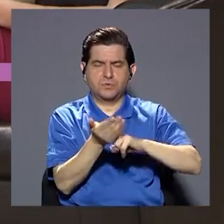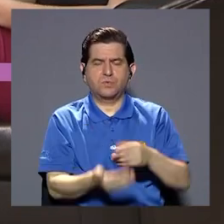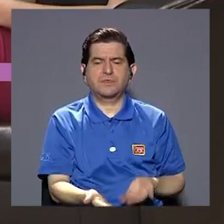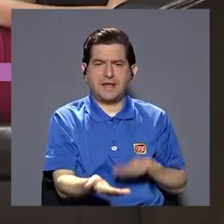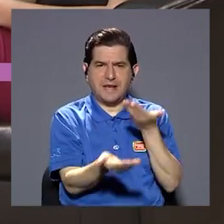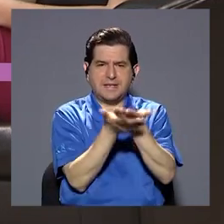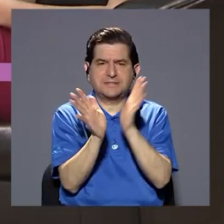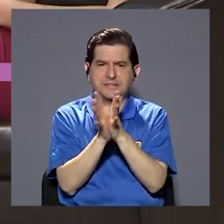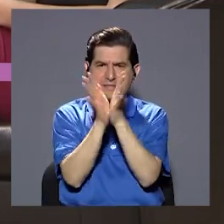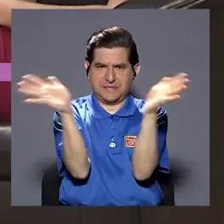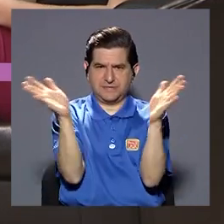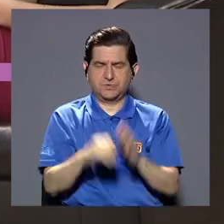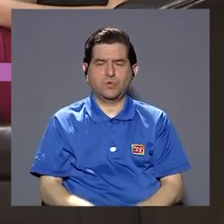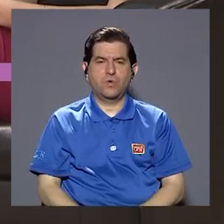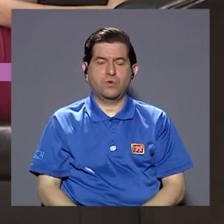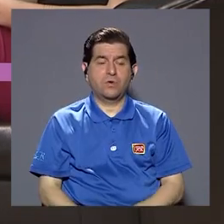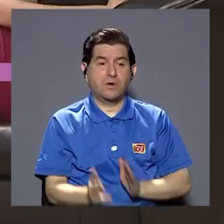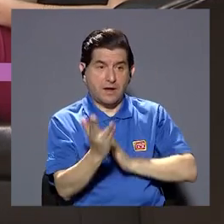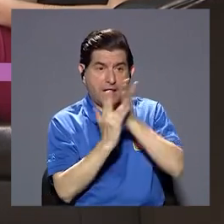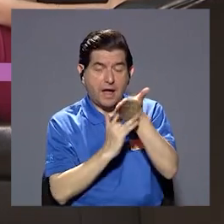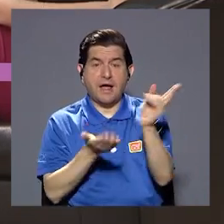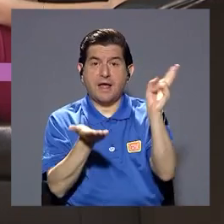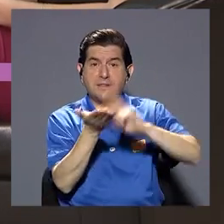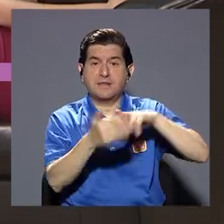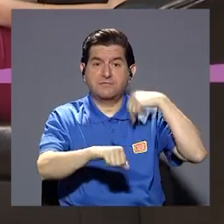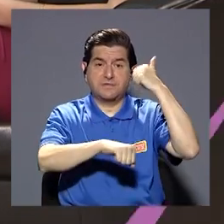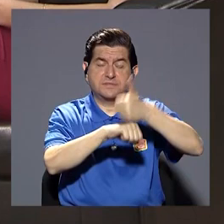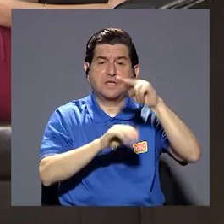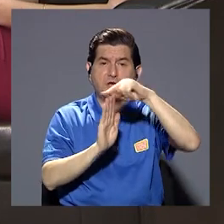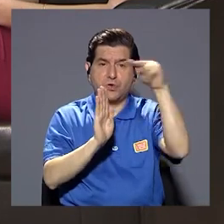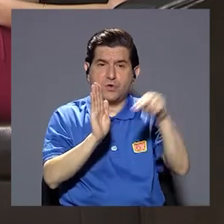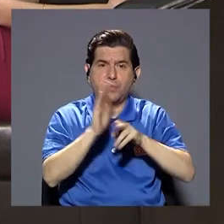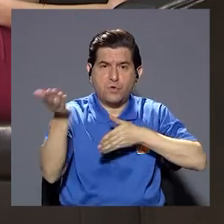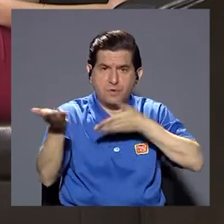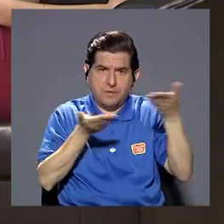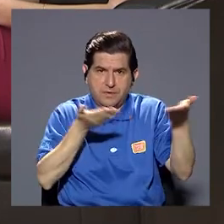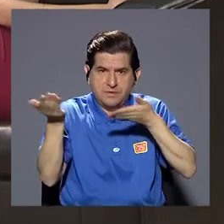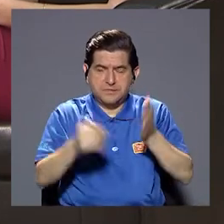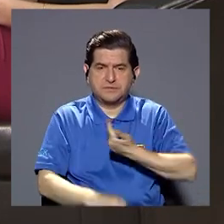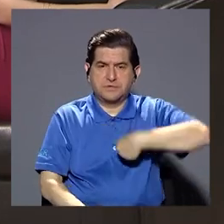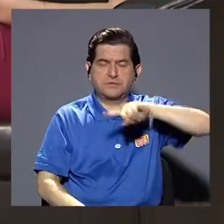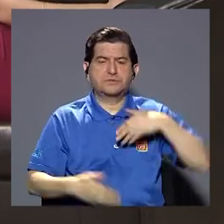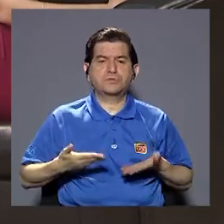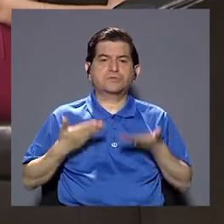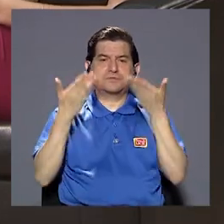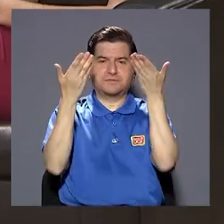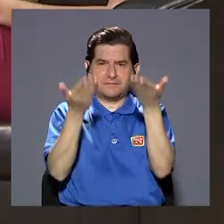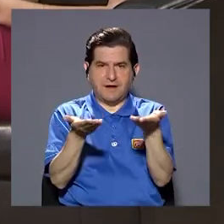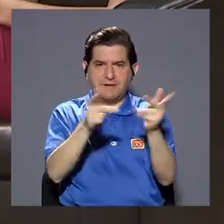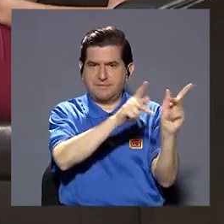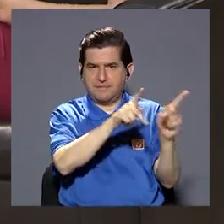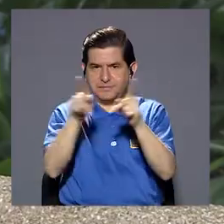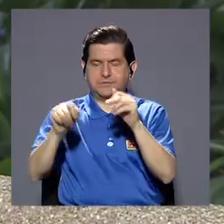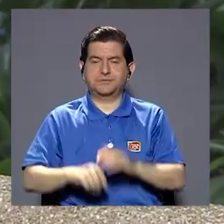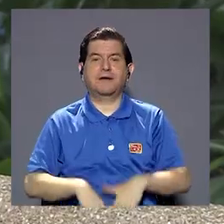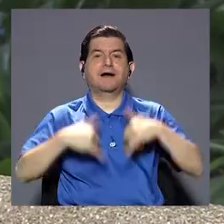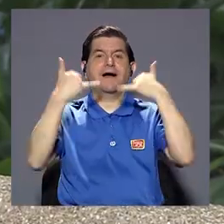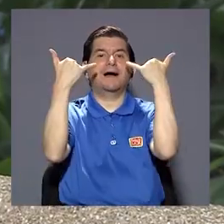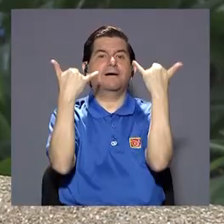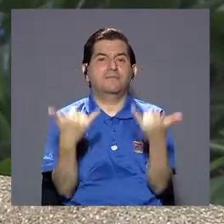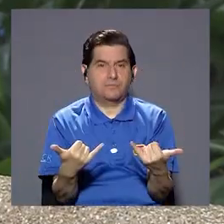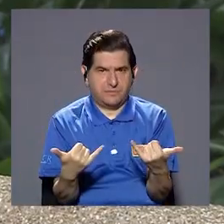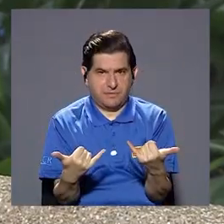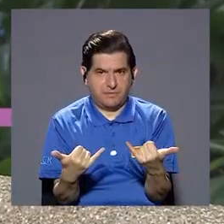contrato de licitación pública y a través de este contrato pues se establecen los parámetros de los servicios que nosotros vamos a brindar y